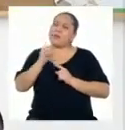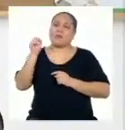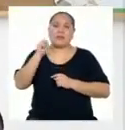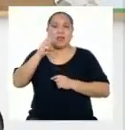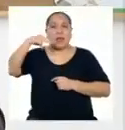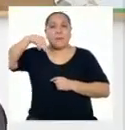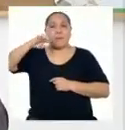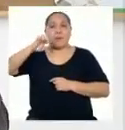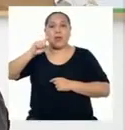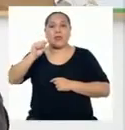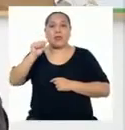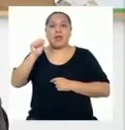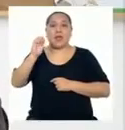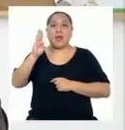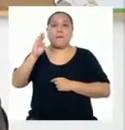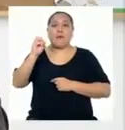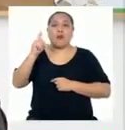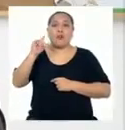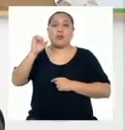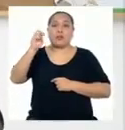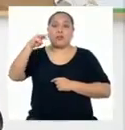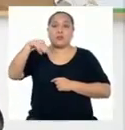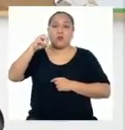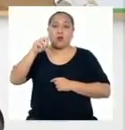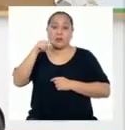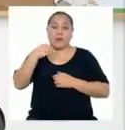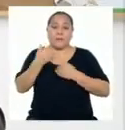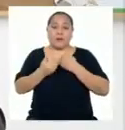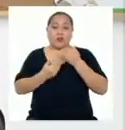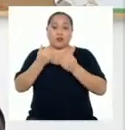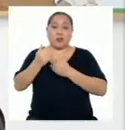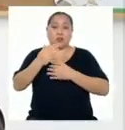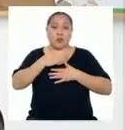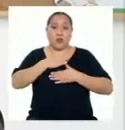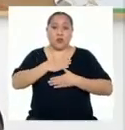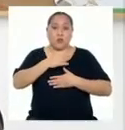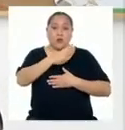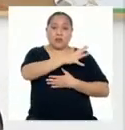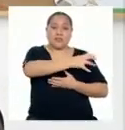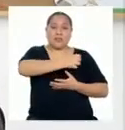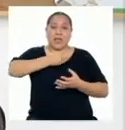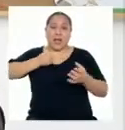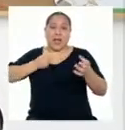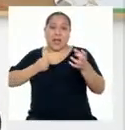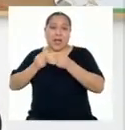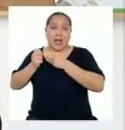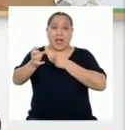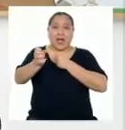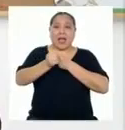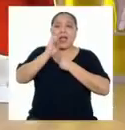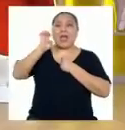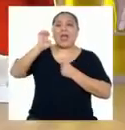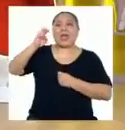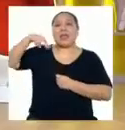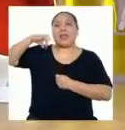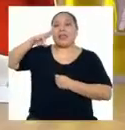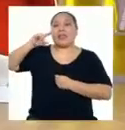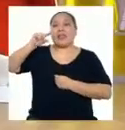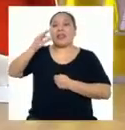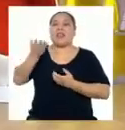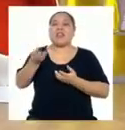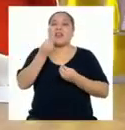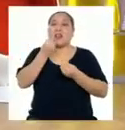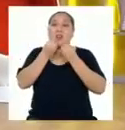El metabolismo es el proceso mediante el cual nuestro cuerpo obtiene la energía que necesita de los alimentos. Ok.